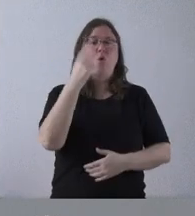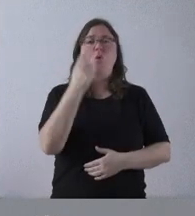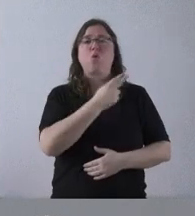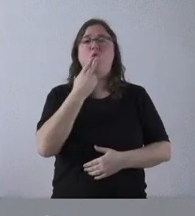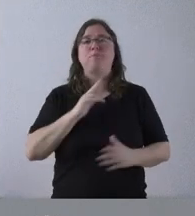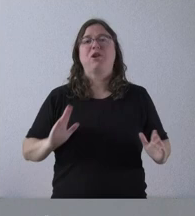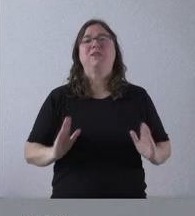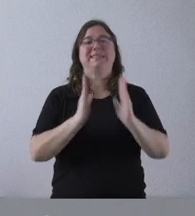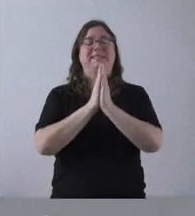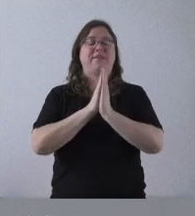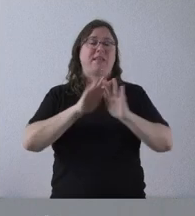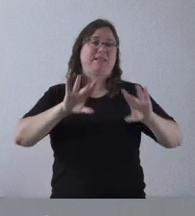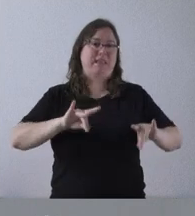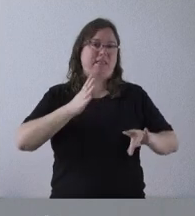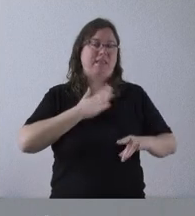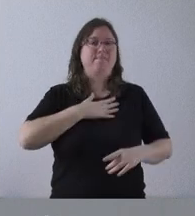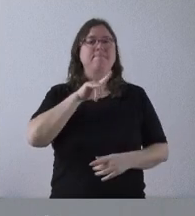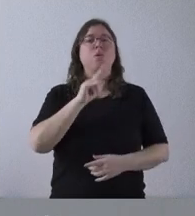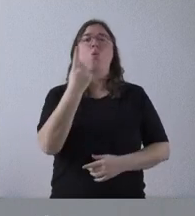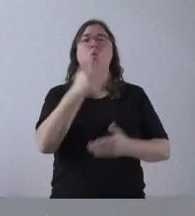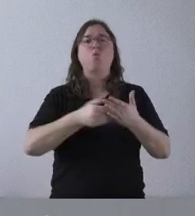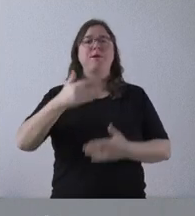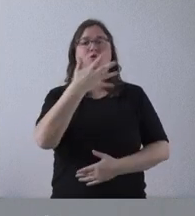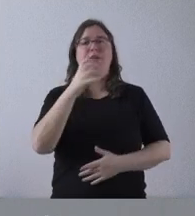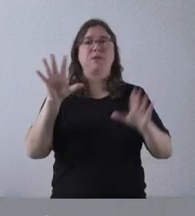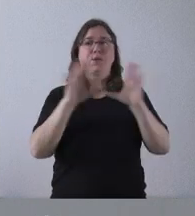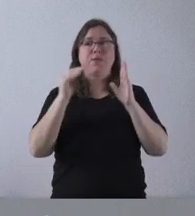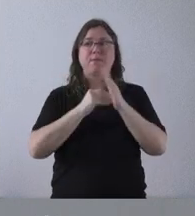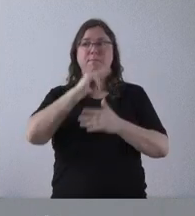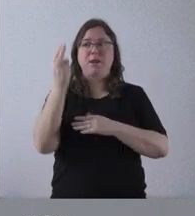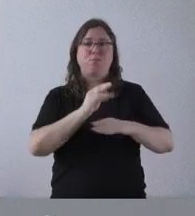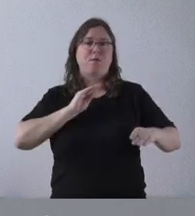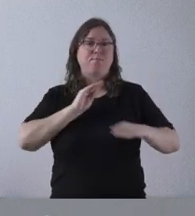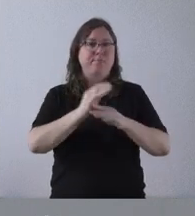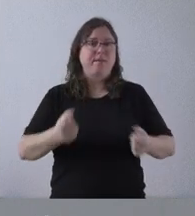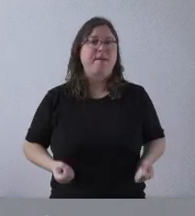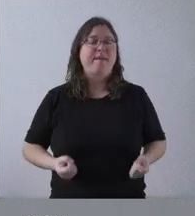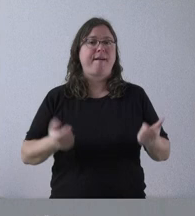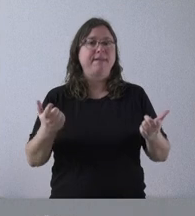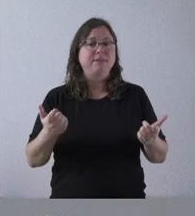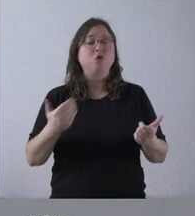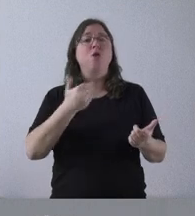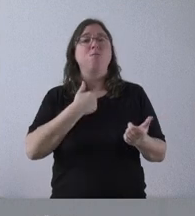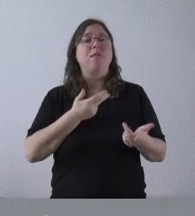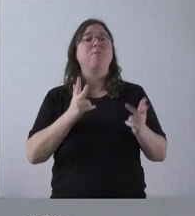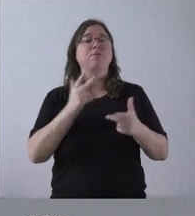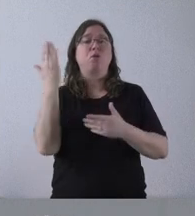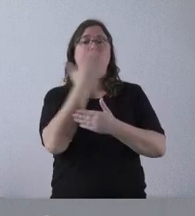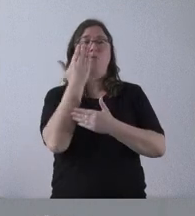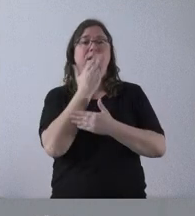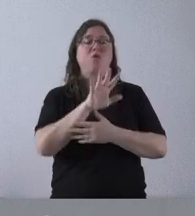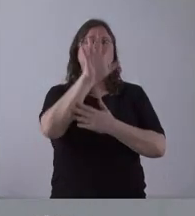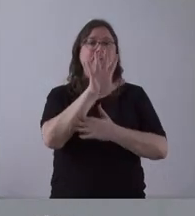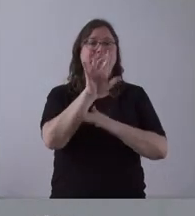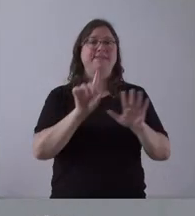Santa Sede por el Gobierno de España, 1.510.000 euros para financiar estos gastos, que permitirá la escolarización de alumnos de quinto y sexto de